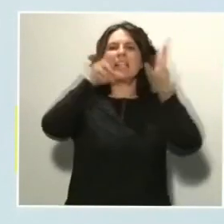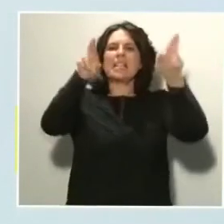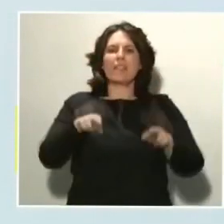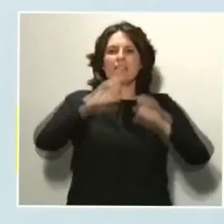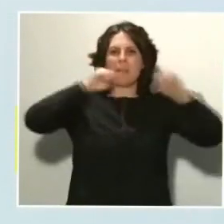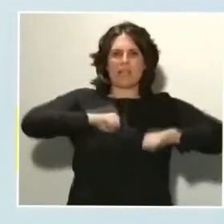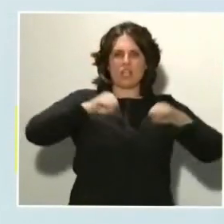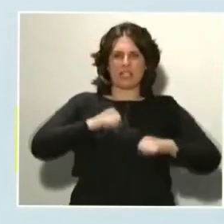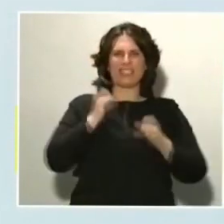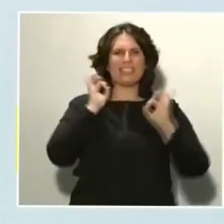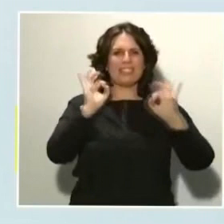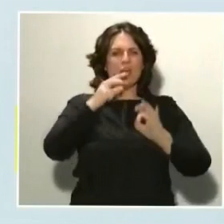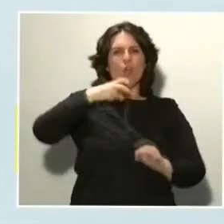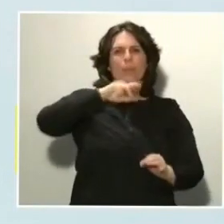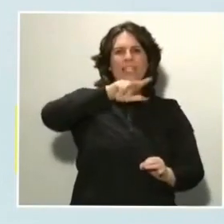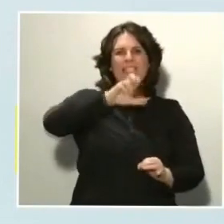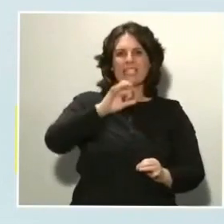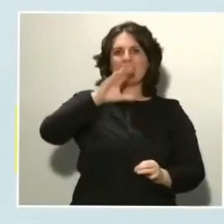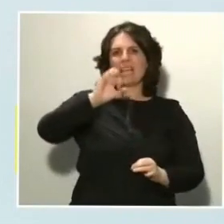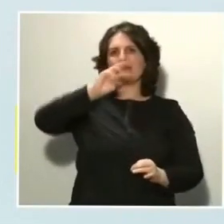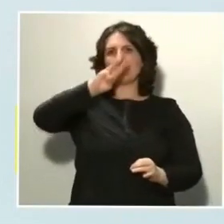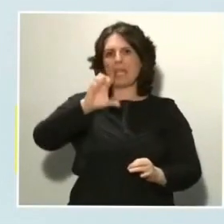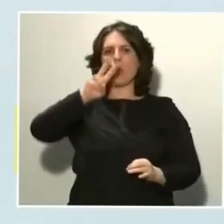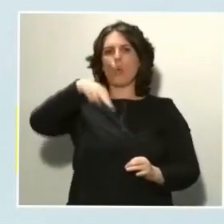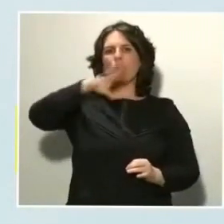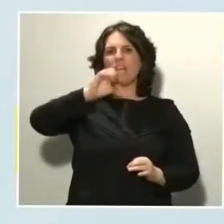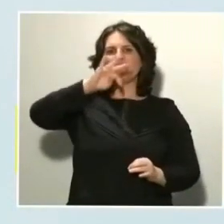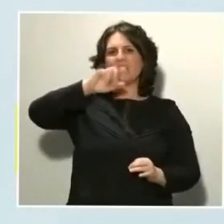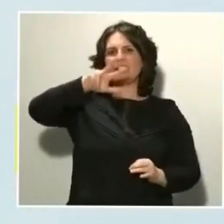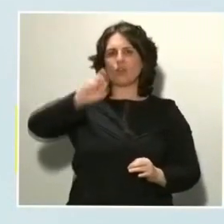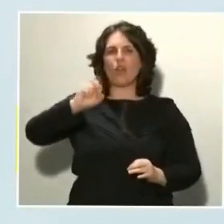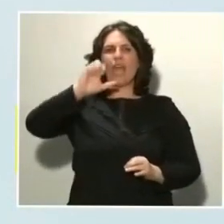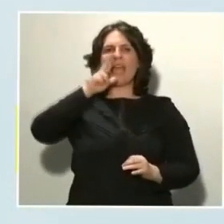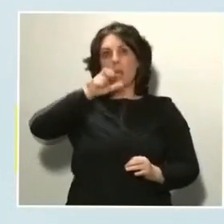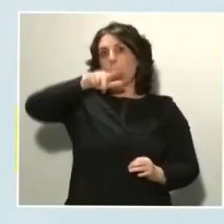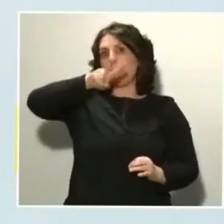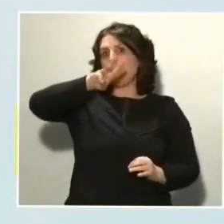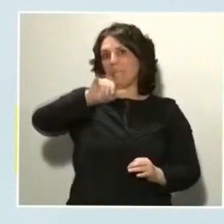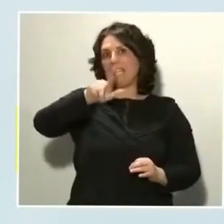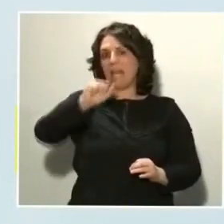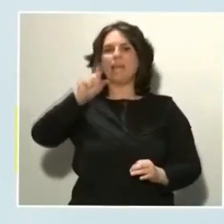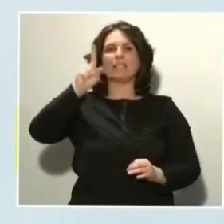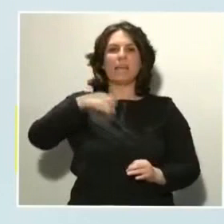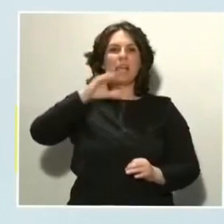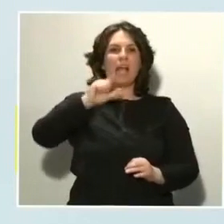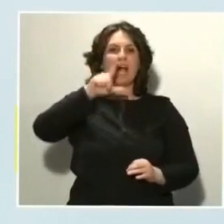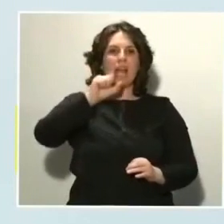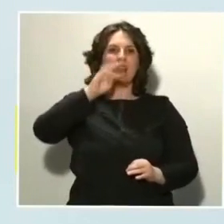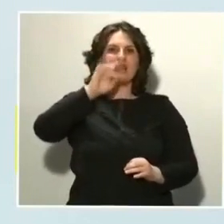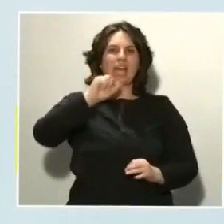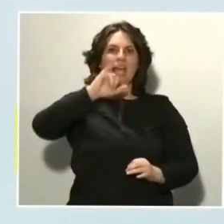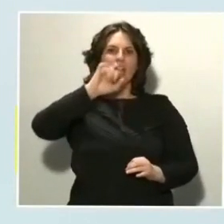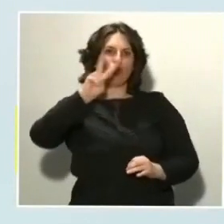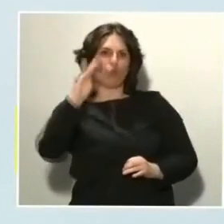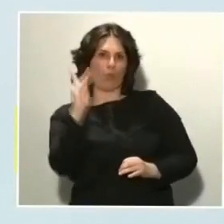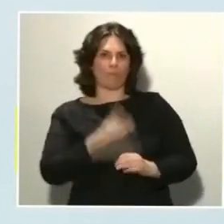Novillas, Caspe, Uncastillo, Épila y Calatayud. Pues, al llegar a Novillas, se recibió